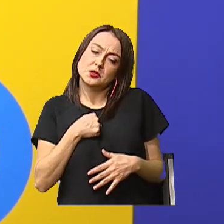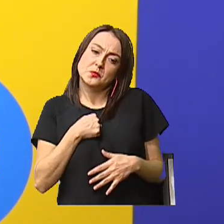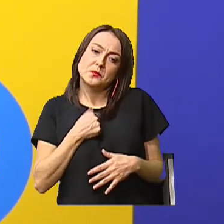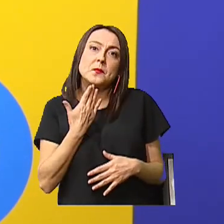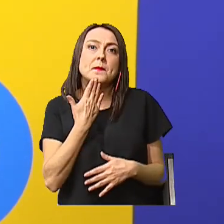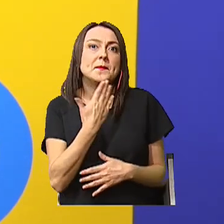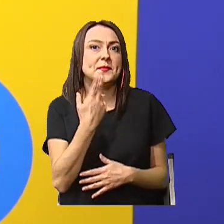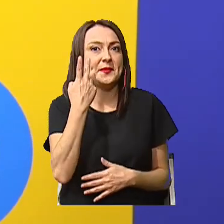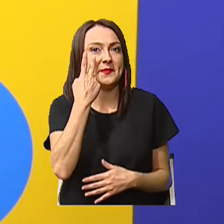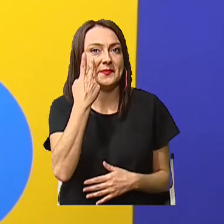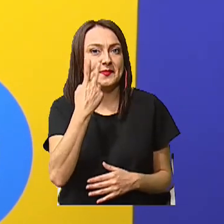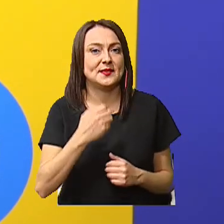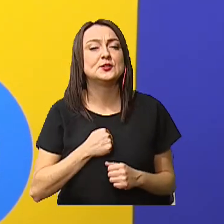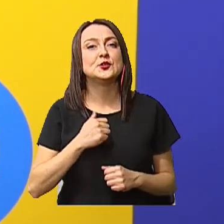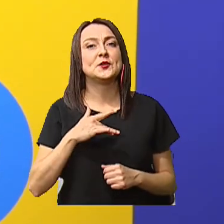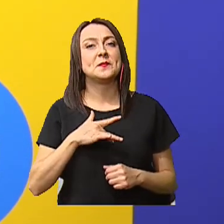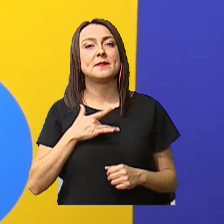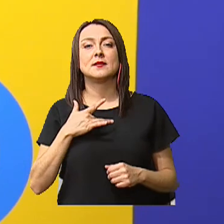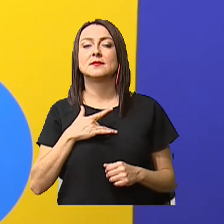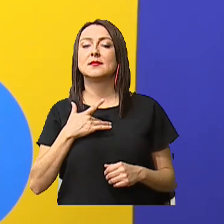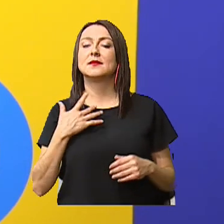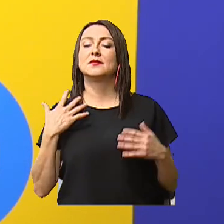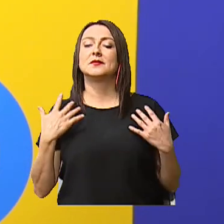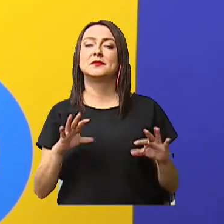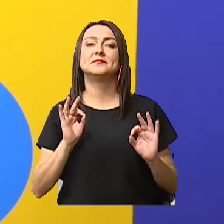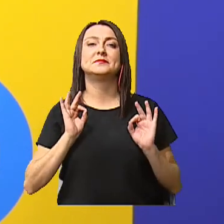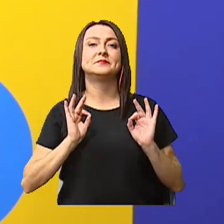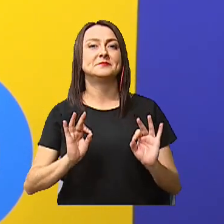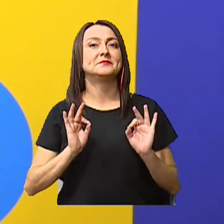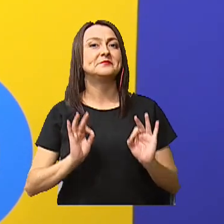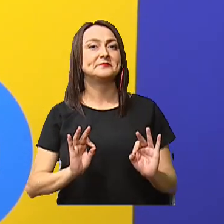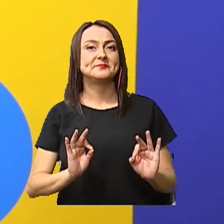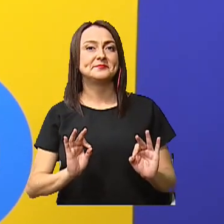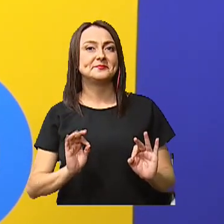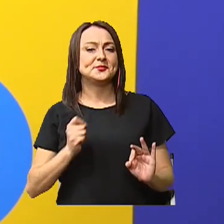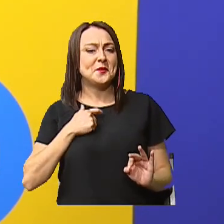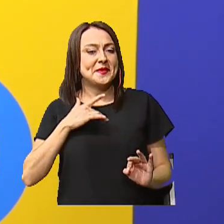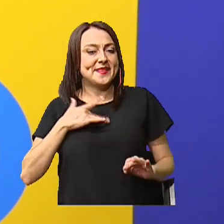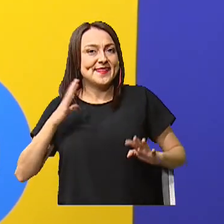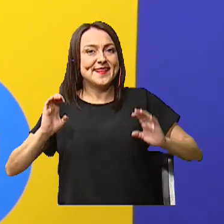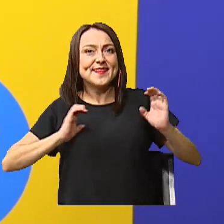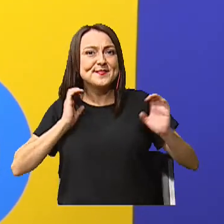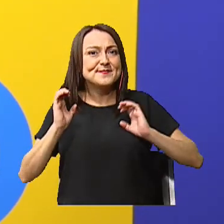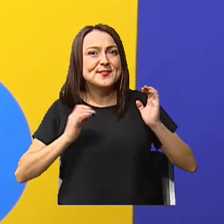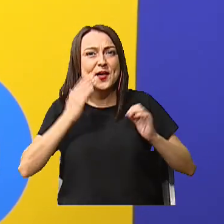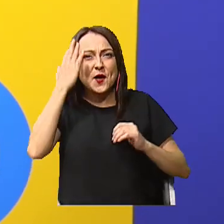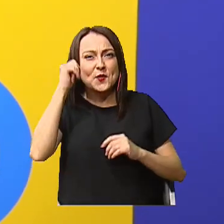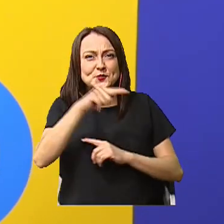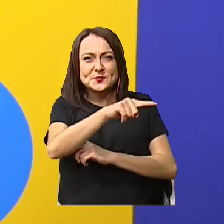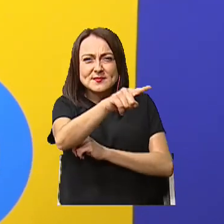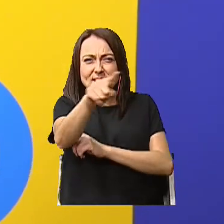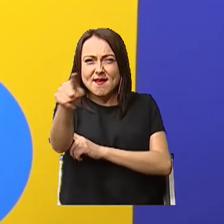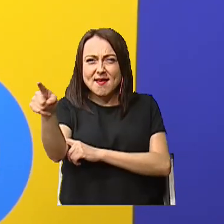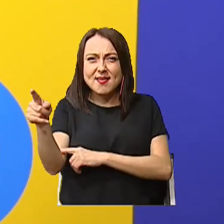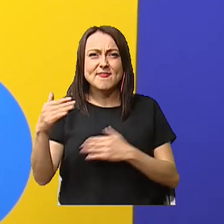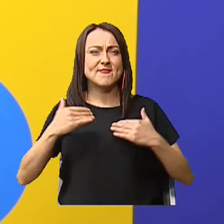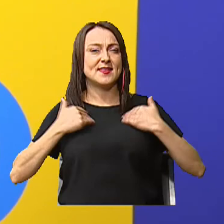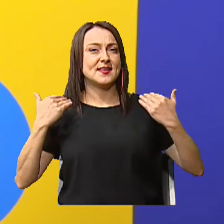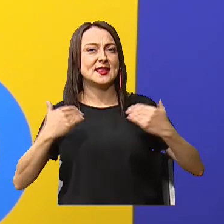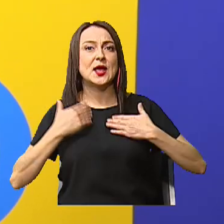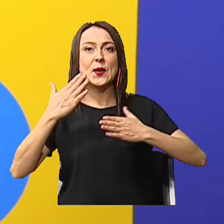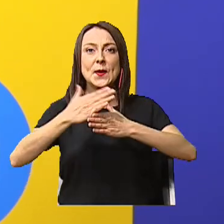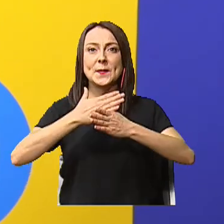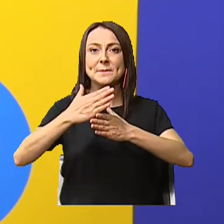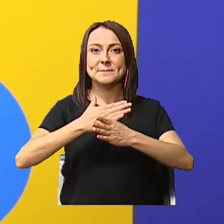Vamos a ver Me sentí sumamente bien Me sentí muy contenta De estar con ustedes De compartir